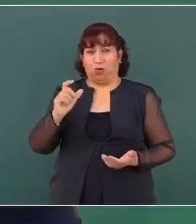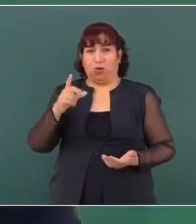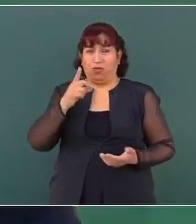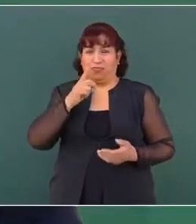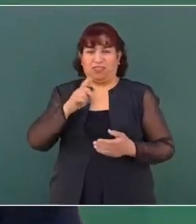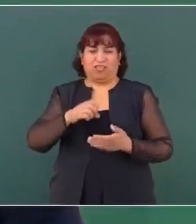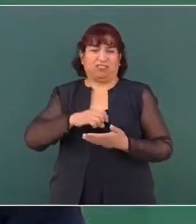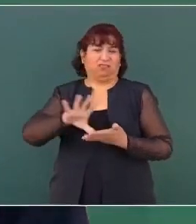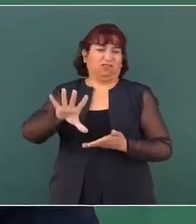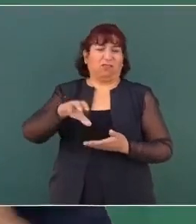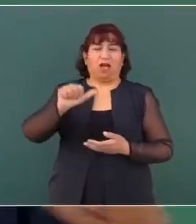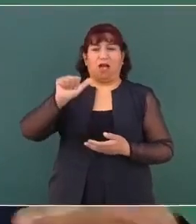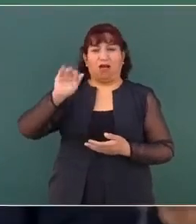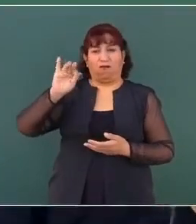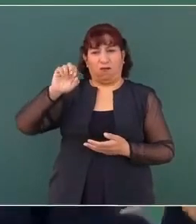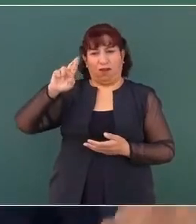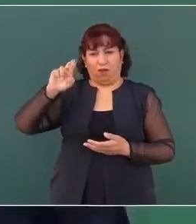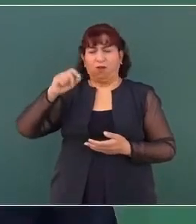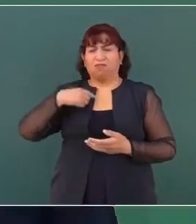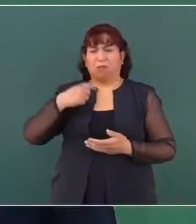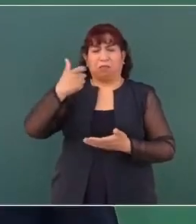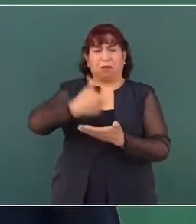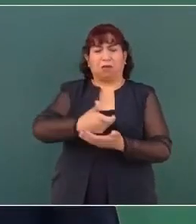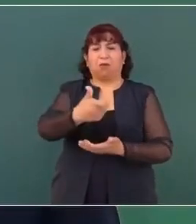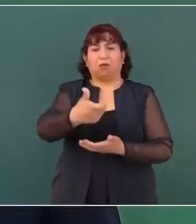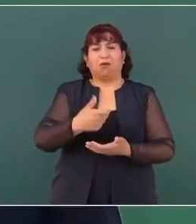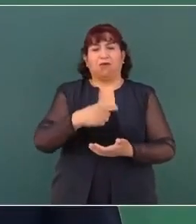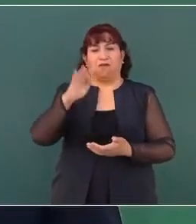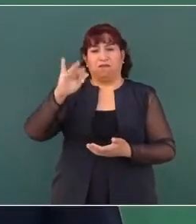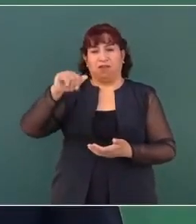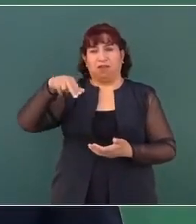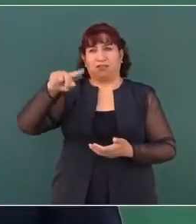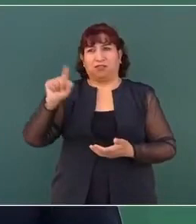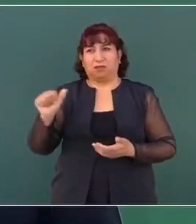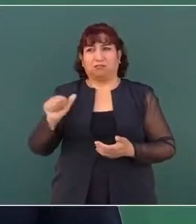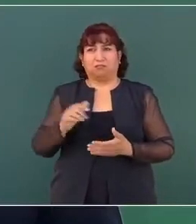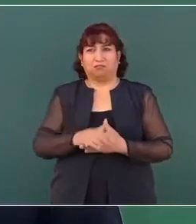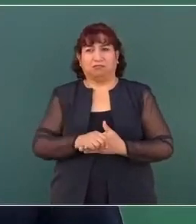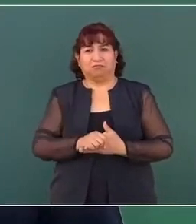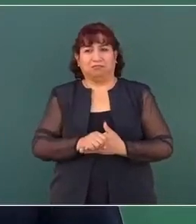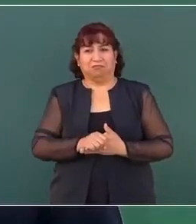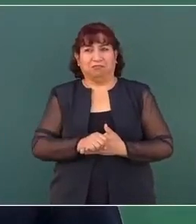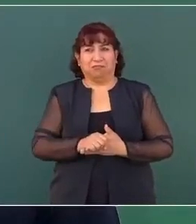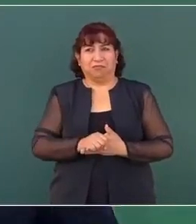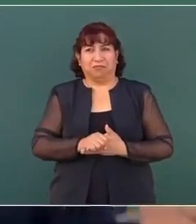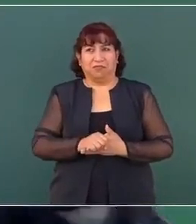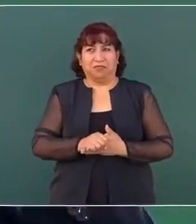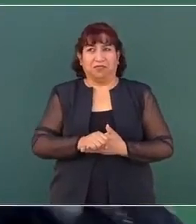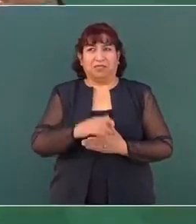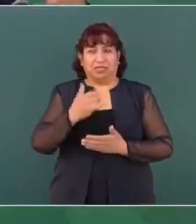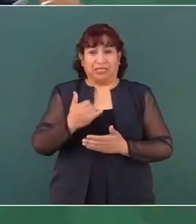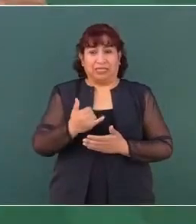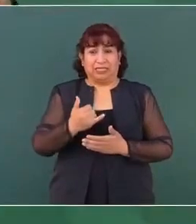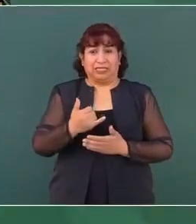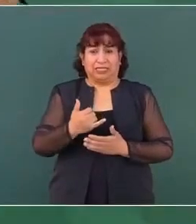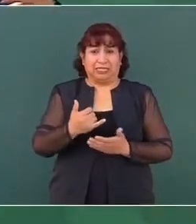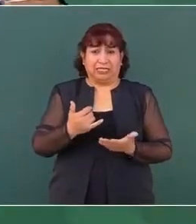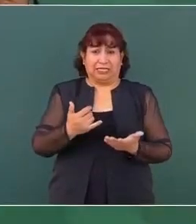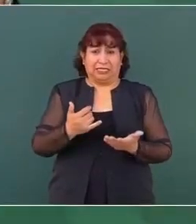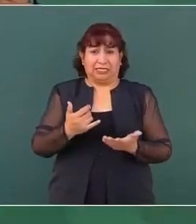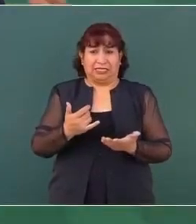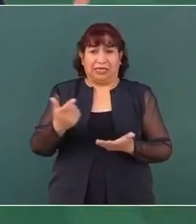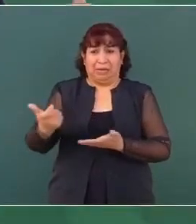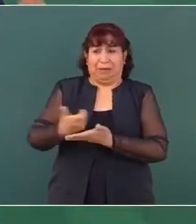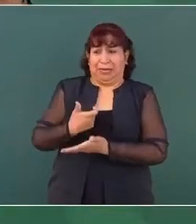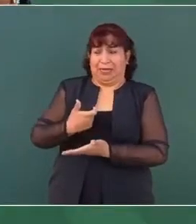desafuero… Bueno, hasta me pagaron la fianza, fueron a